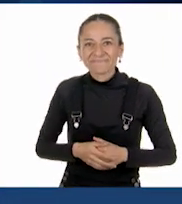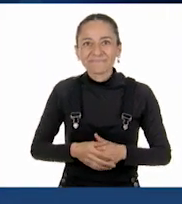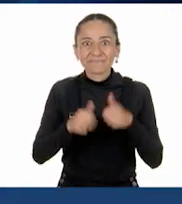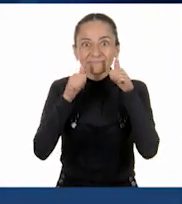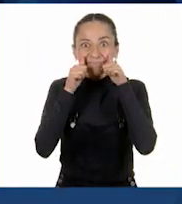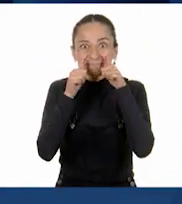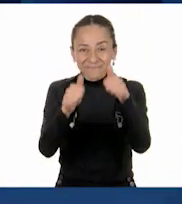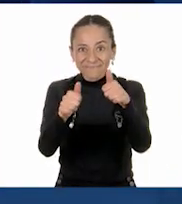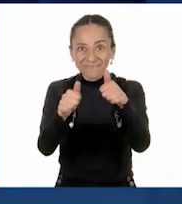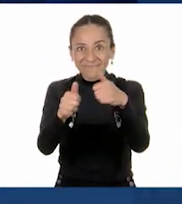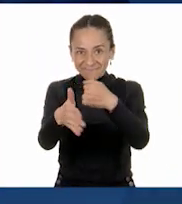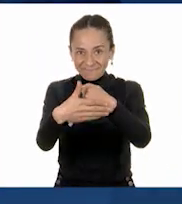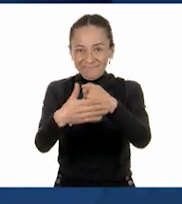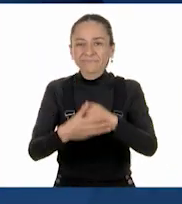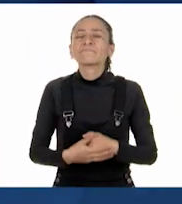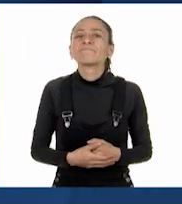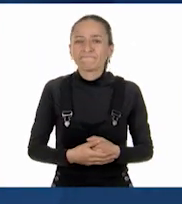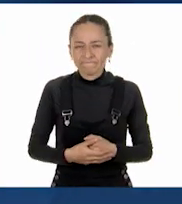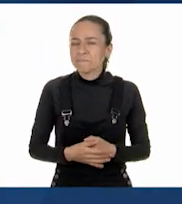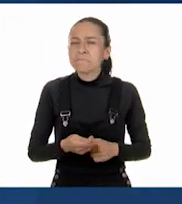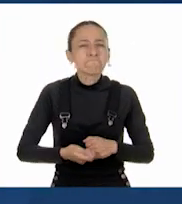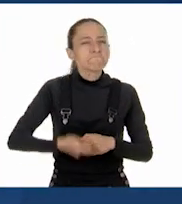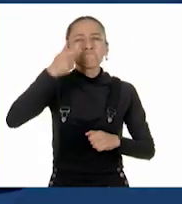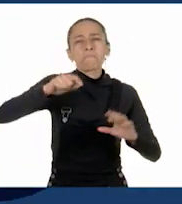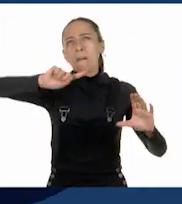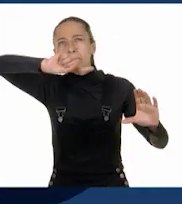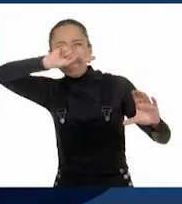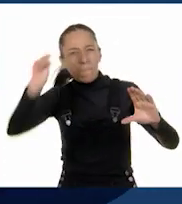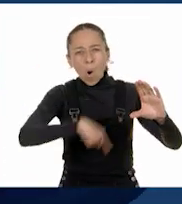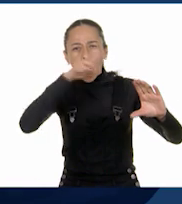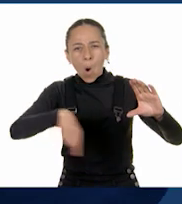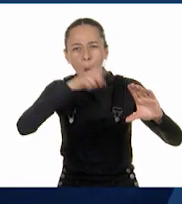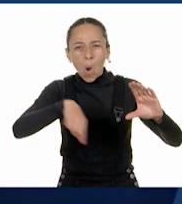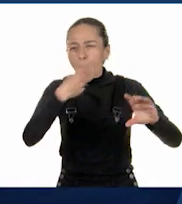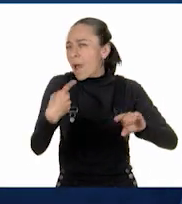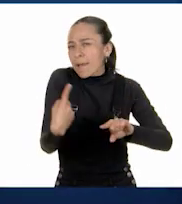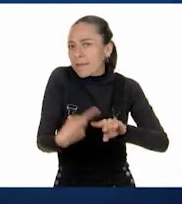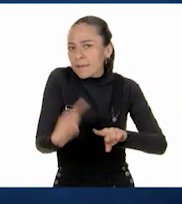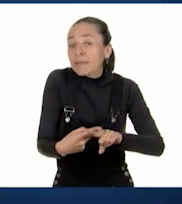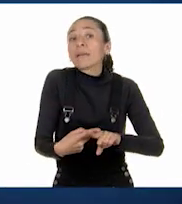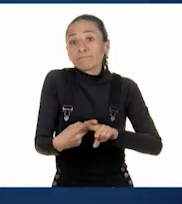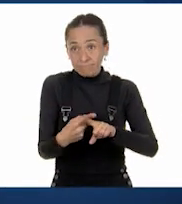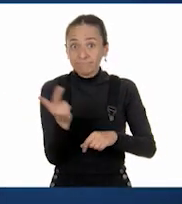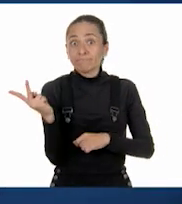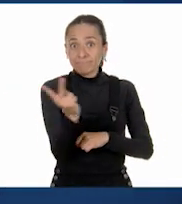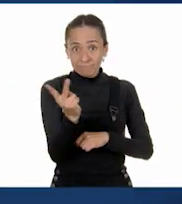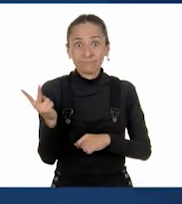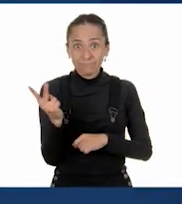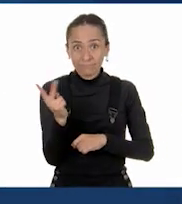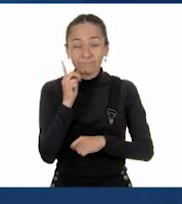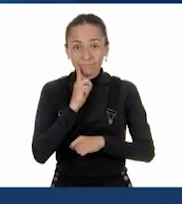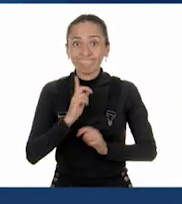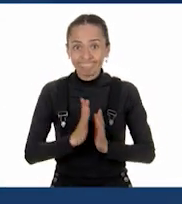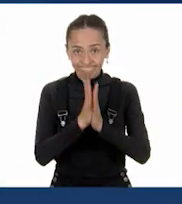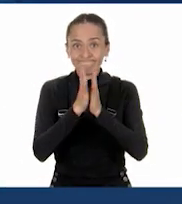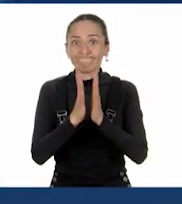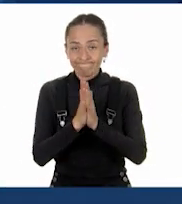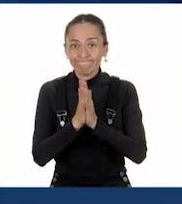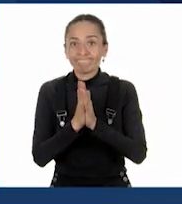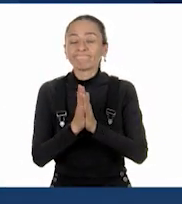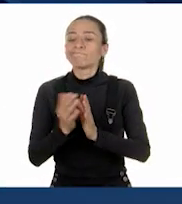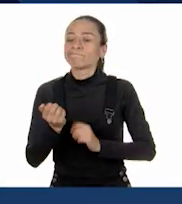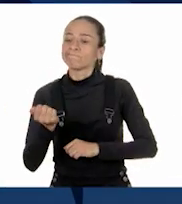Para saber quién gira la ruleta primero, las participantes tiran un dado de cada una